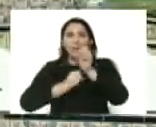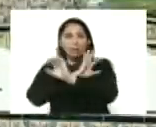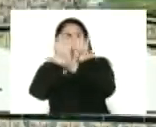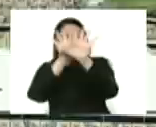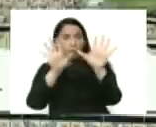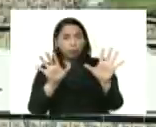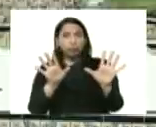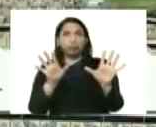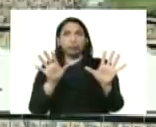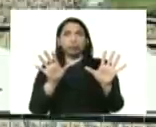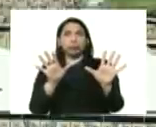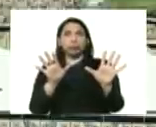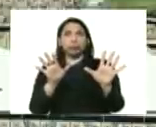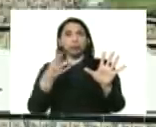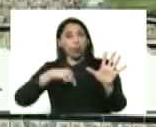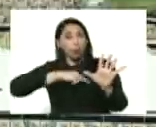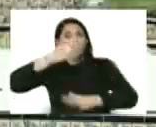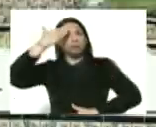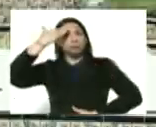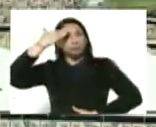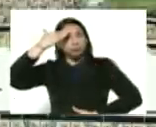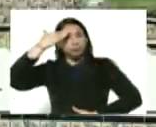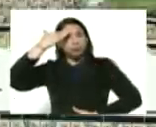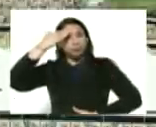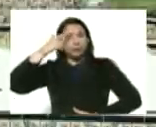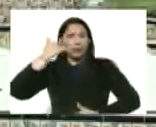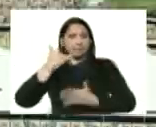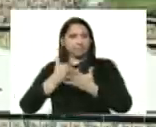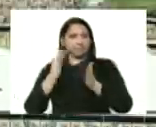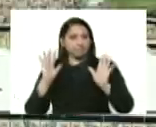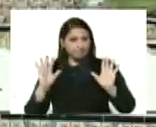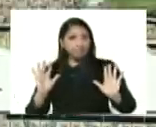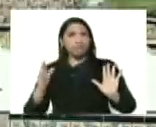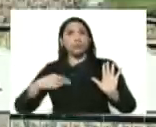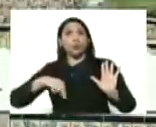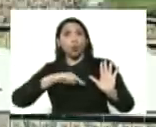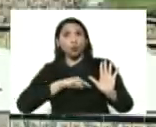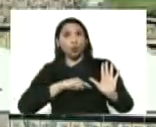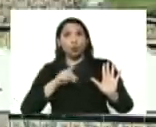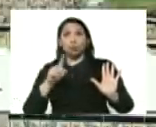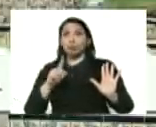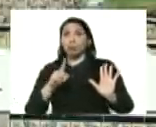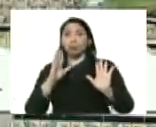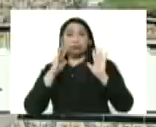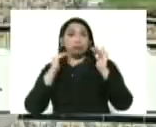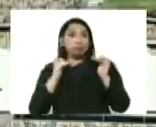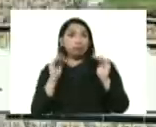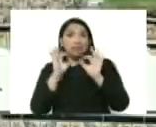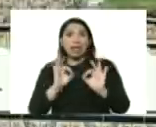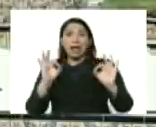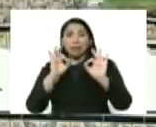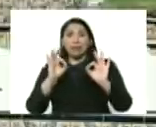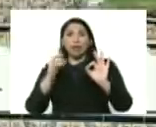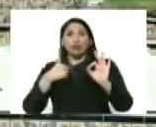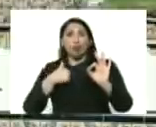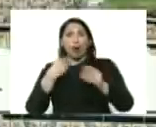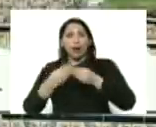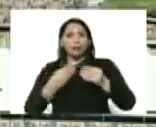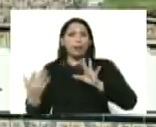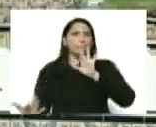que lo sepamos, fíjense ustedes, pero a nosotros no es para nadie, voy a hacer un pase